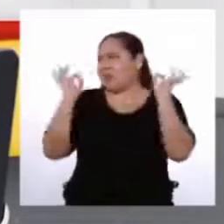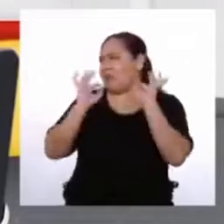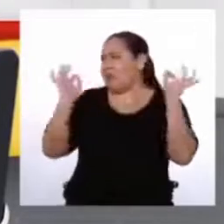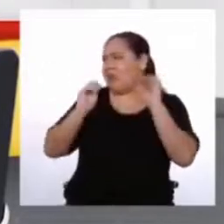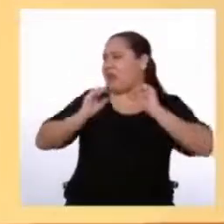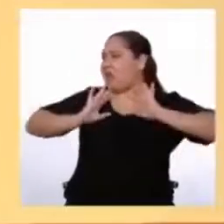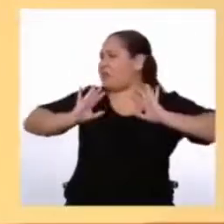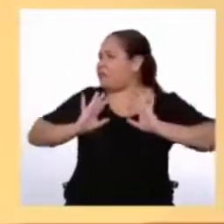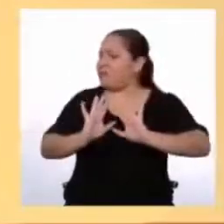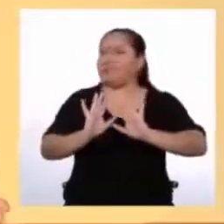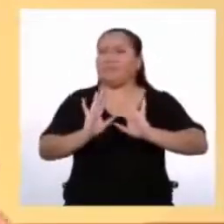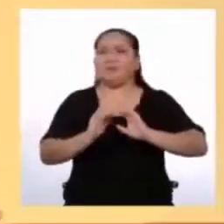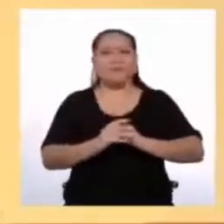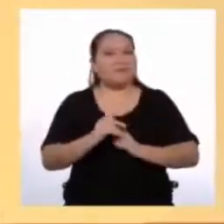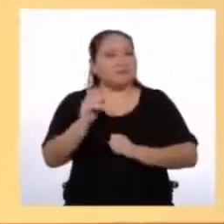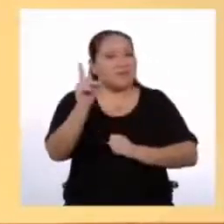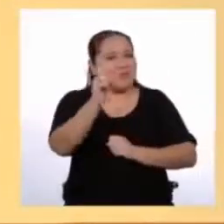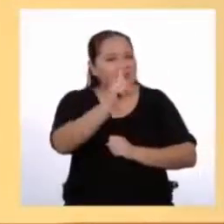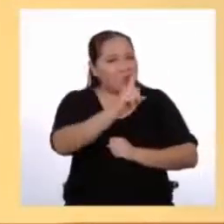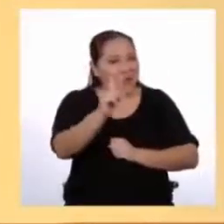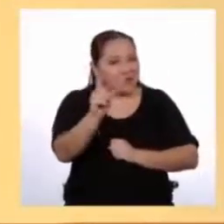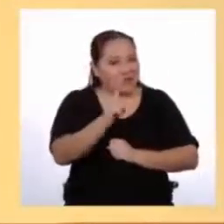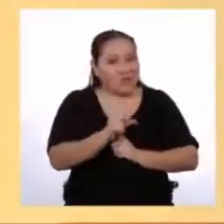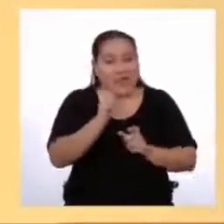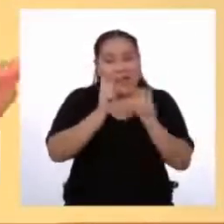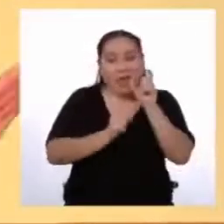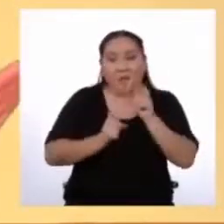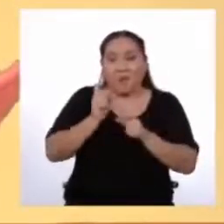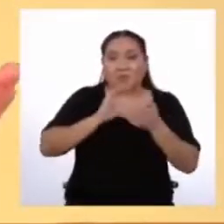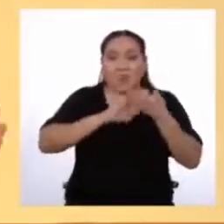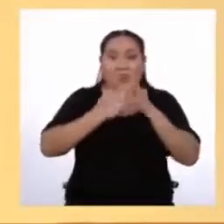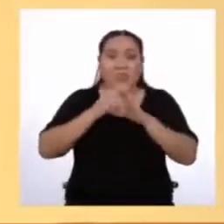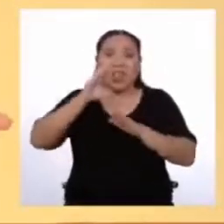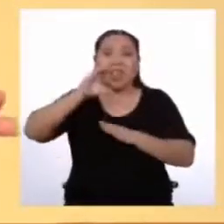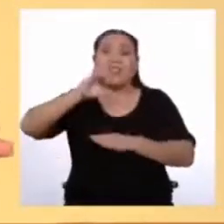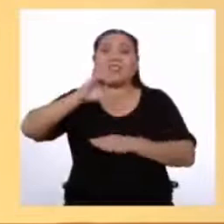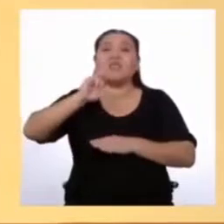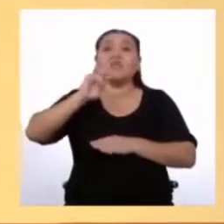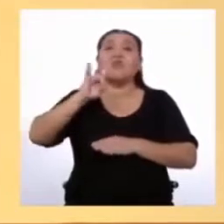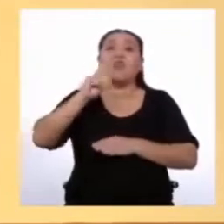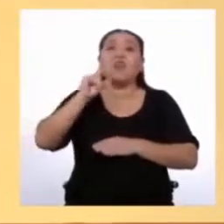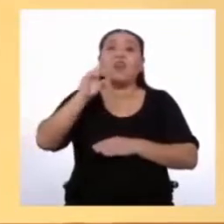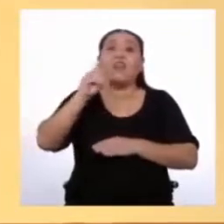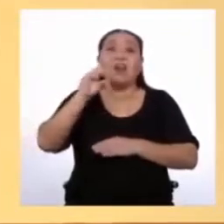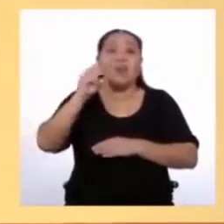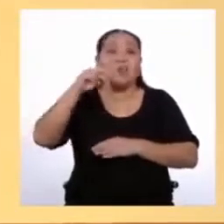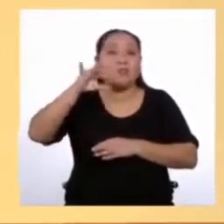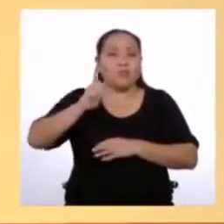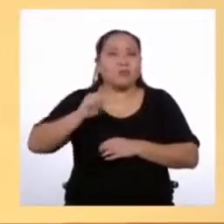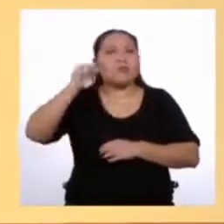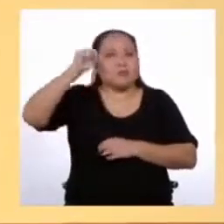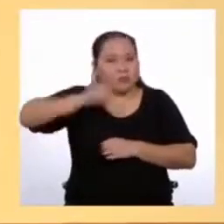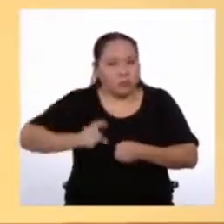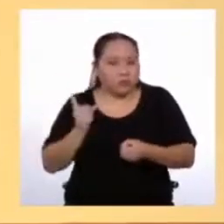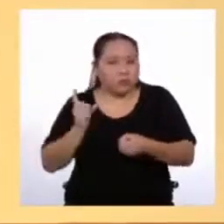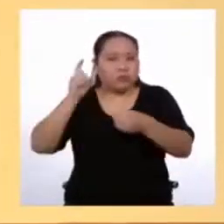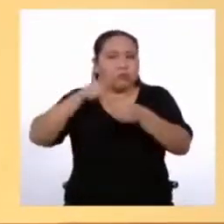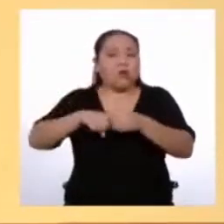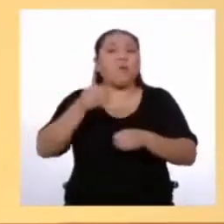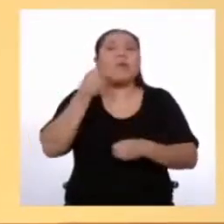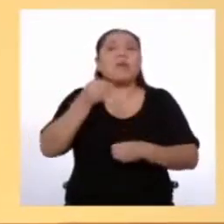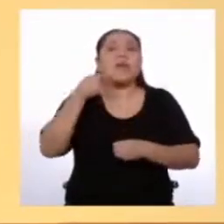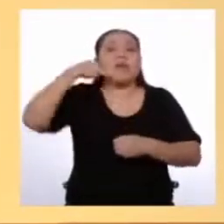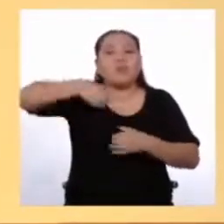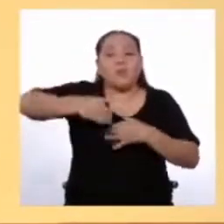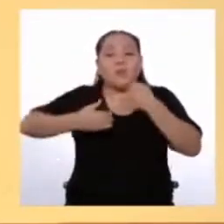que ver Al contrario, los ciudadanos tenemos todo que ver Porque la ley es un producto final de un proceso que